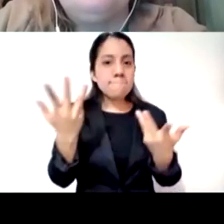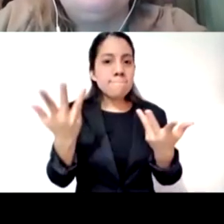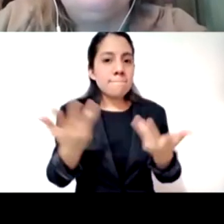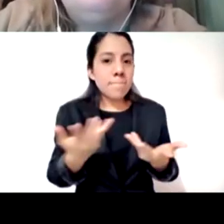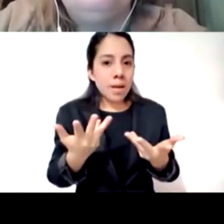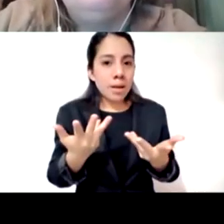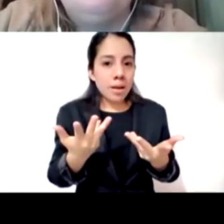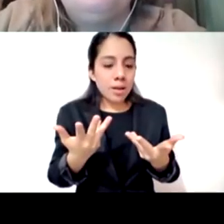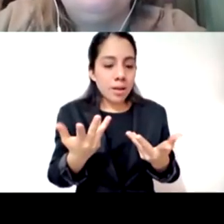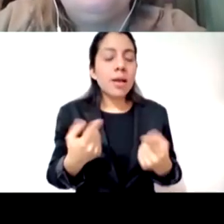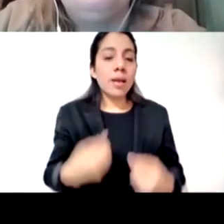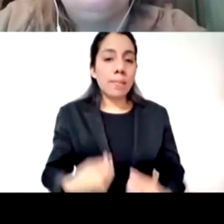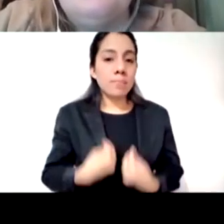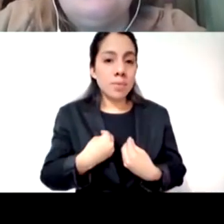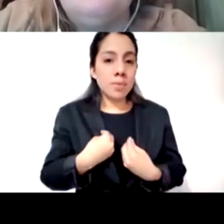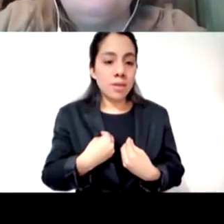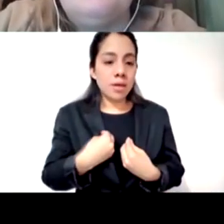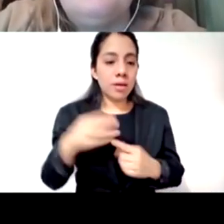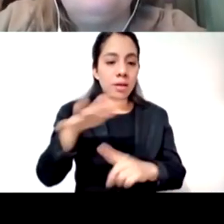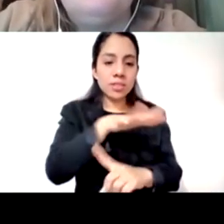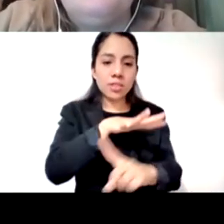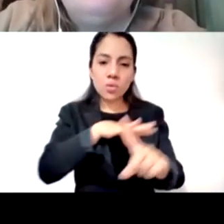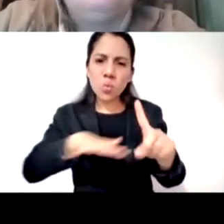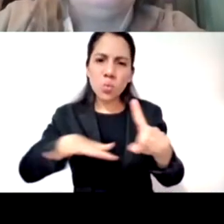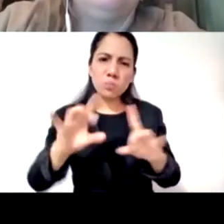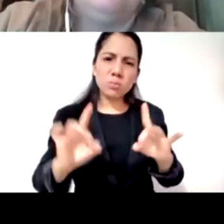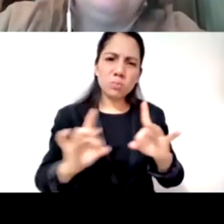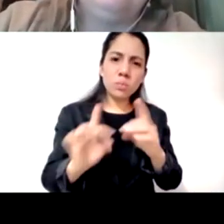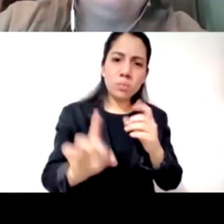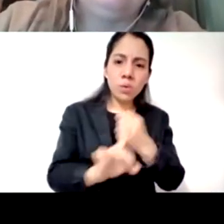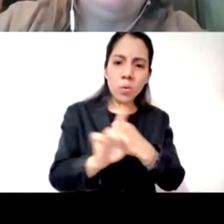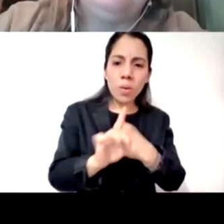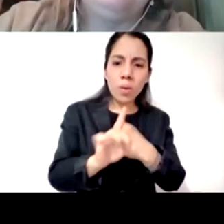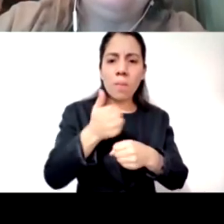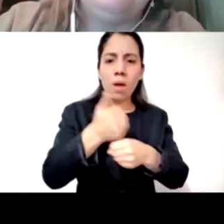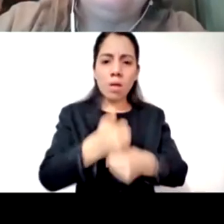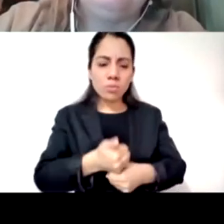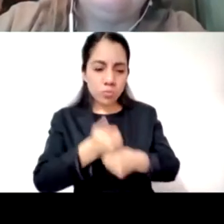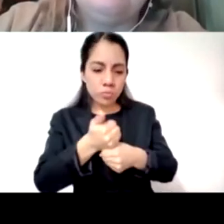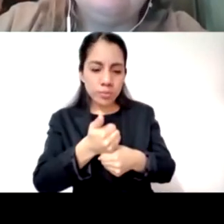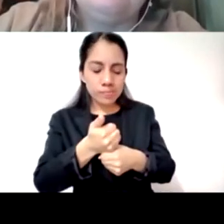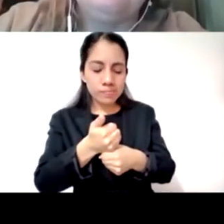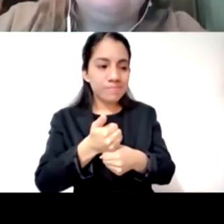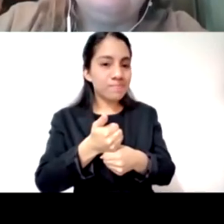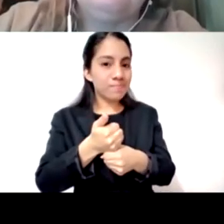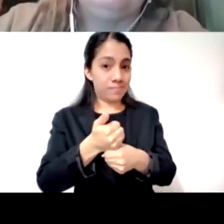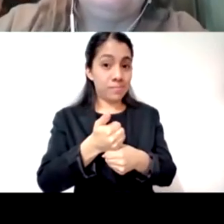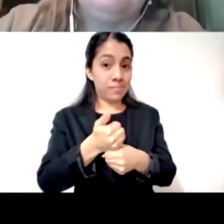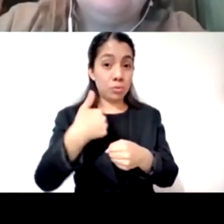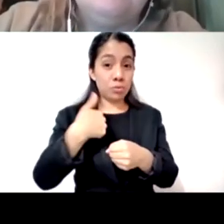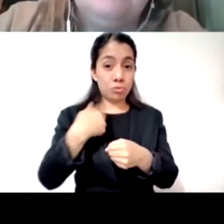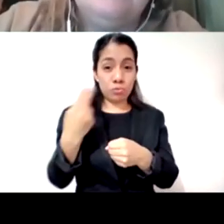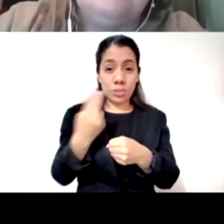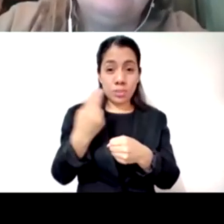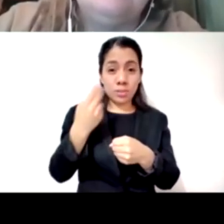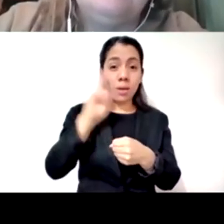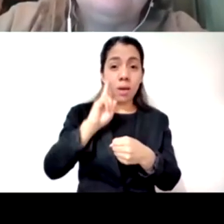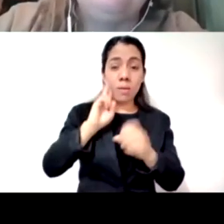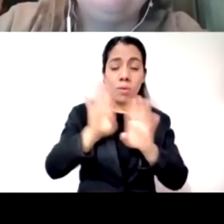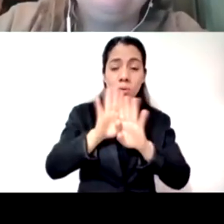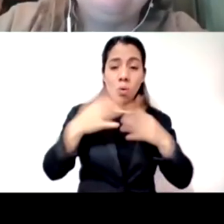de esta situación en donde tienes una pieza que poner ahí se rompecabezas se me hace